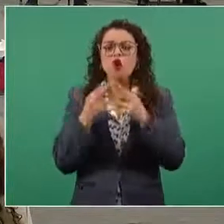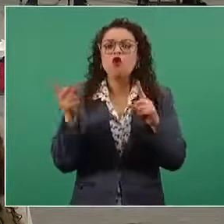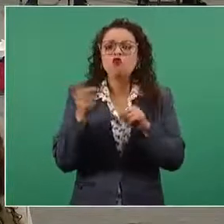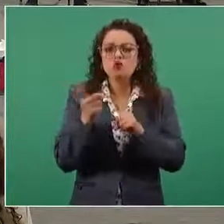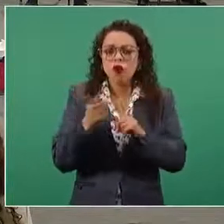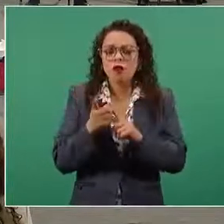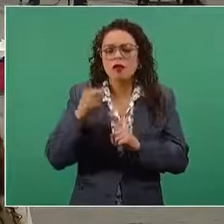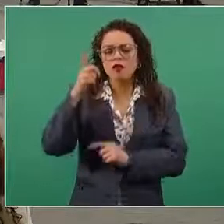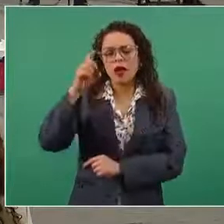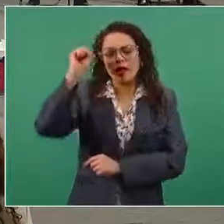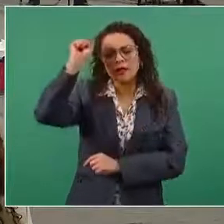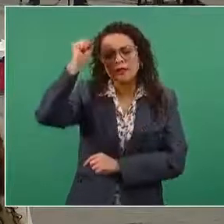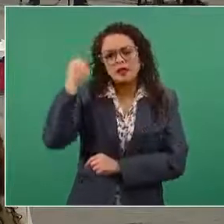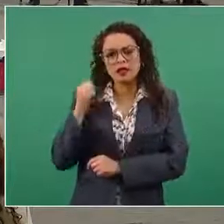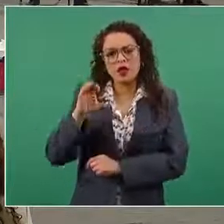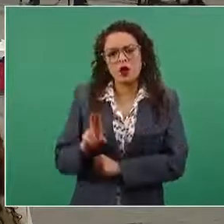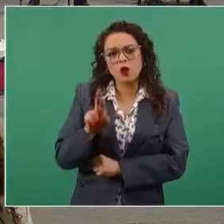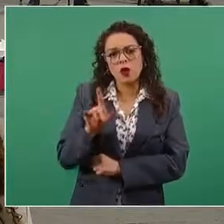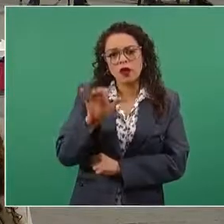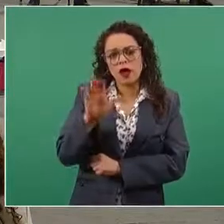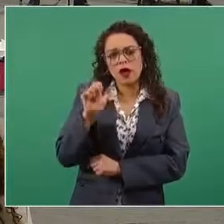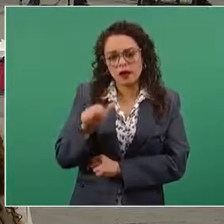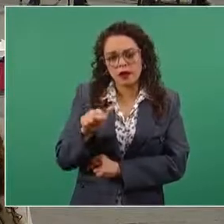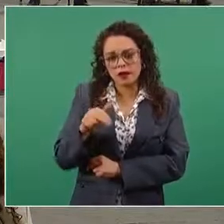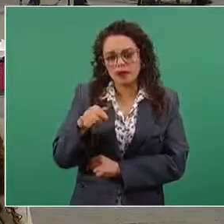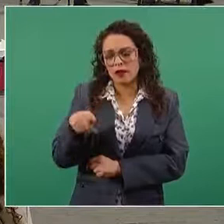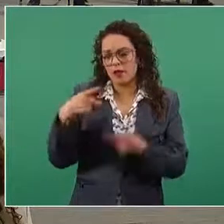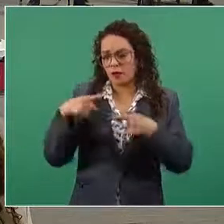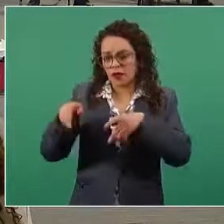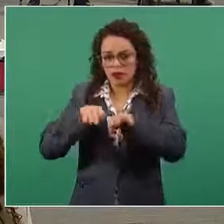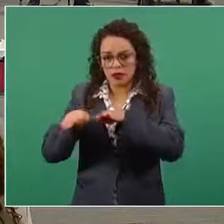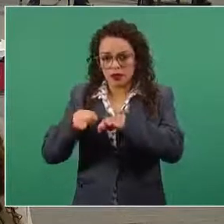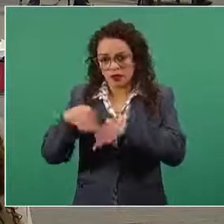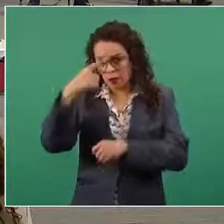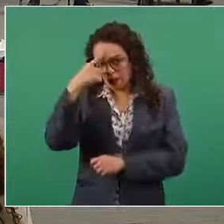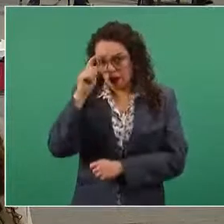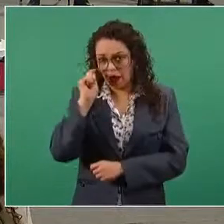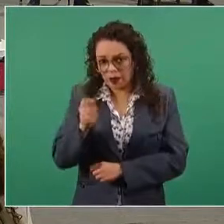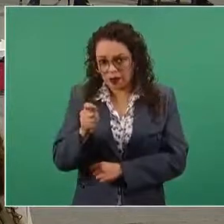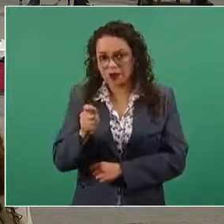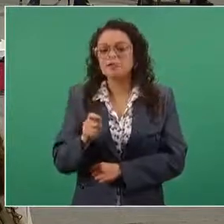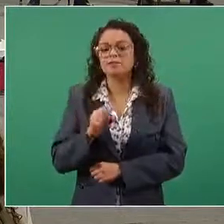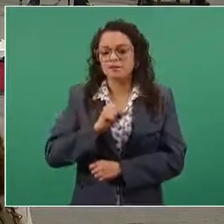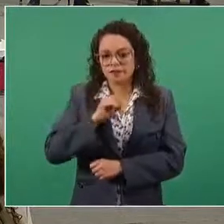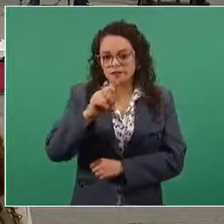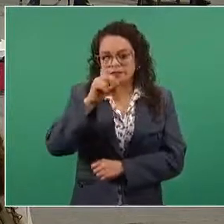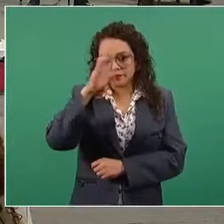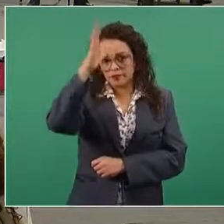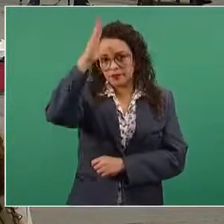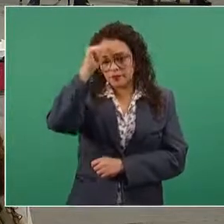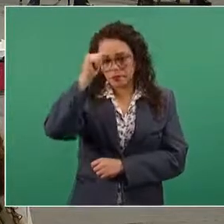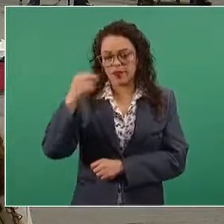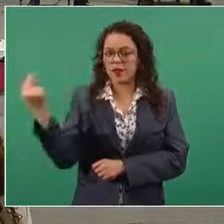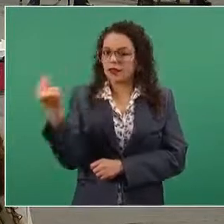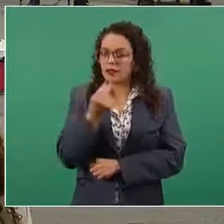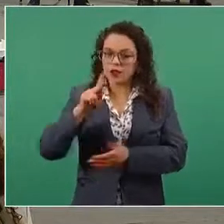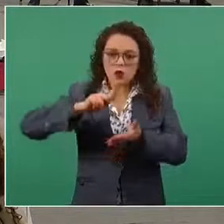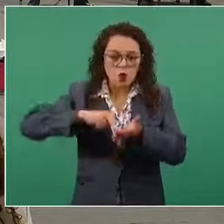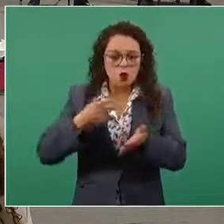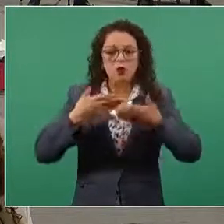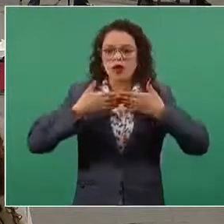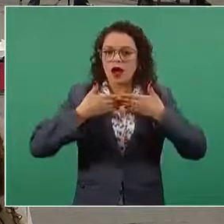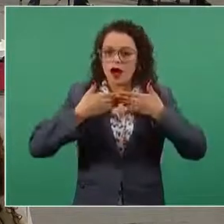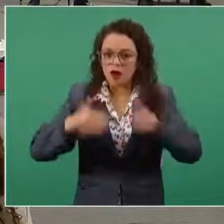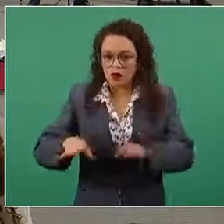trabajadores de la mina de Cozalá, quienes coincidieron en que la reactivación de la mina